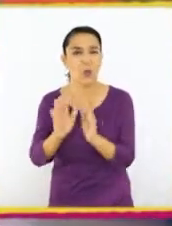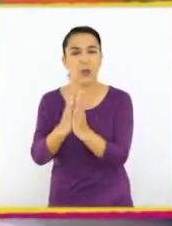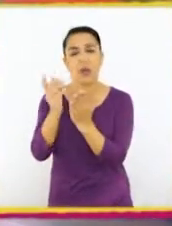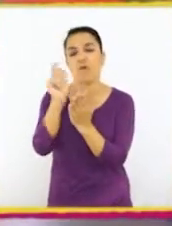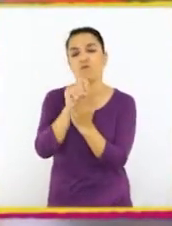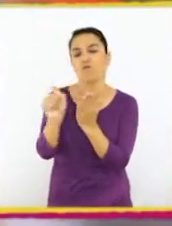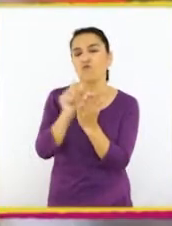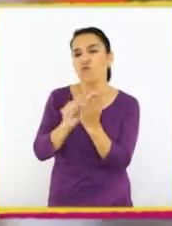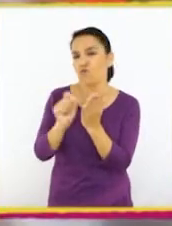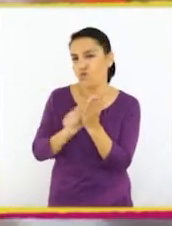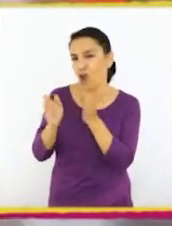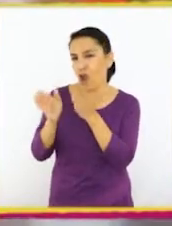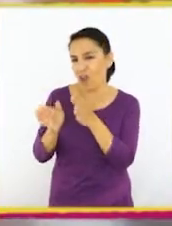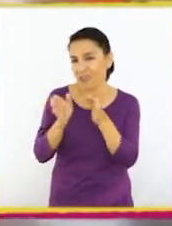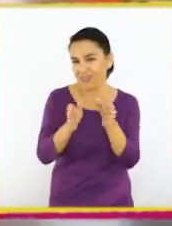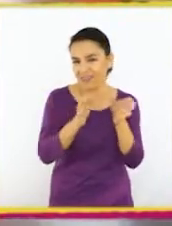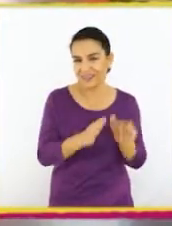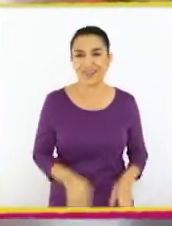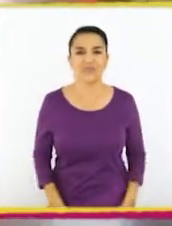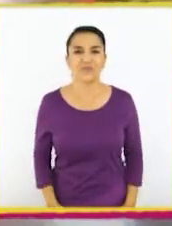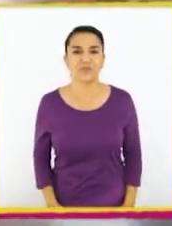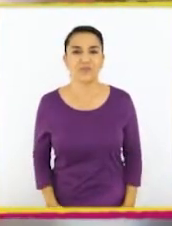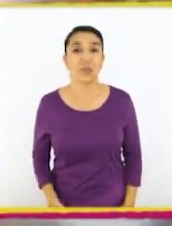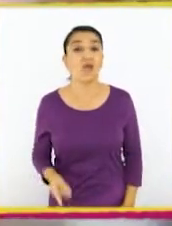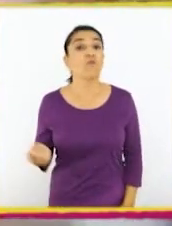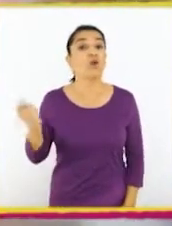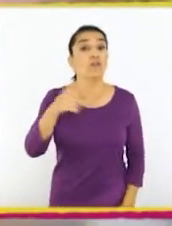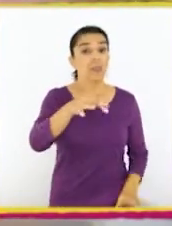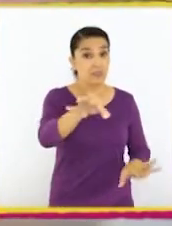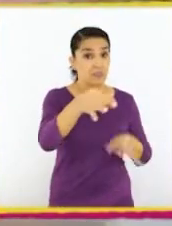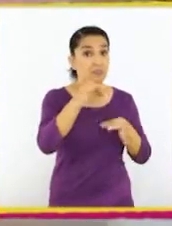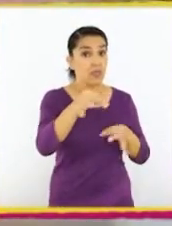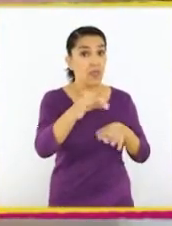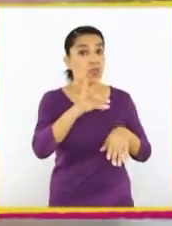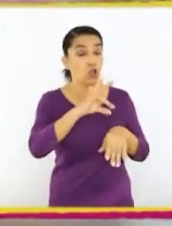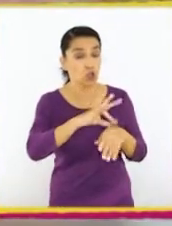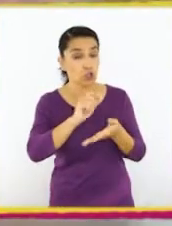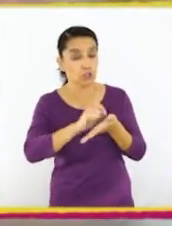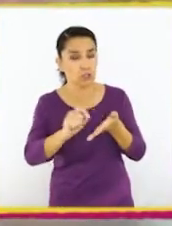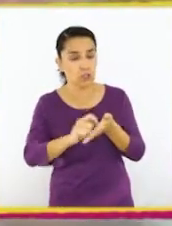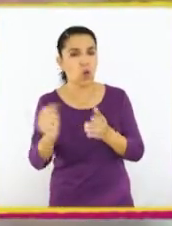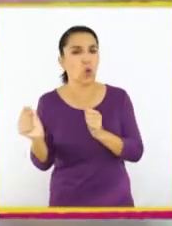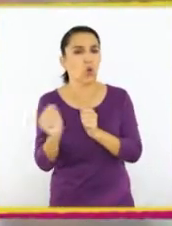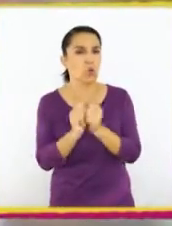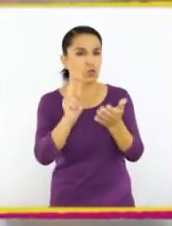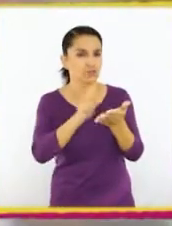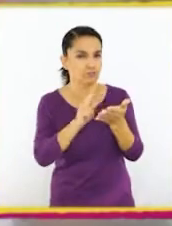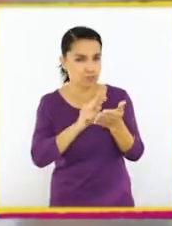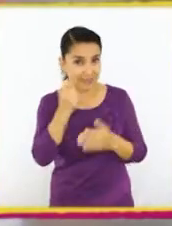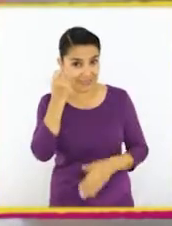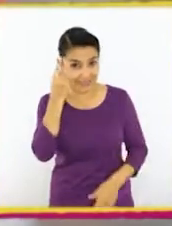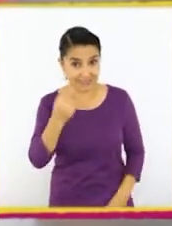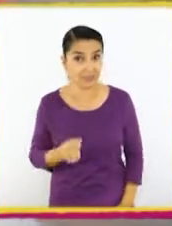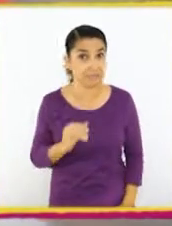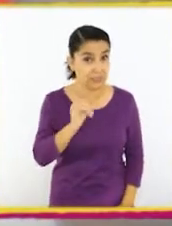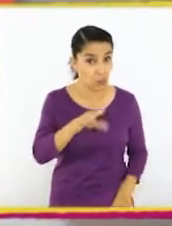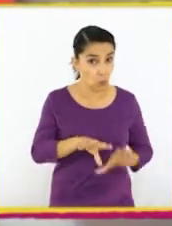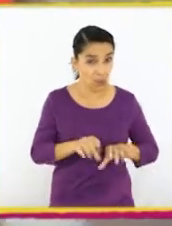algunos tienen cuadernos muy ordenados. Volviendo a la receta, yo creo que juntos podemos descifrarla. ¿Les parece?